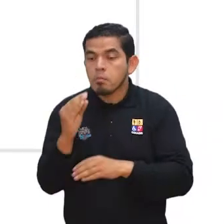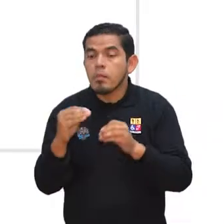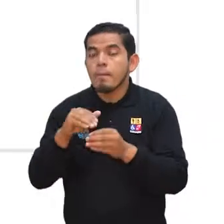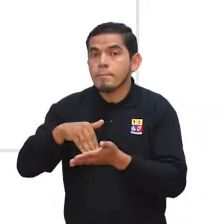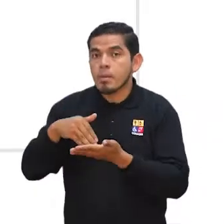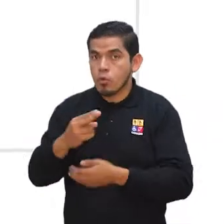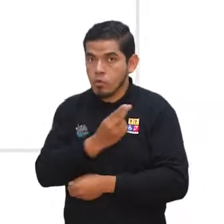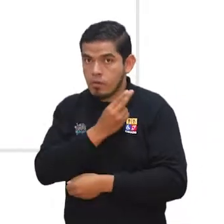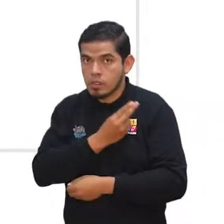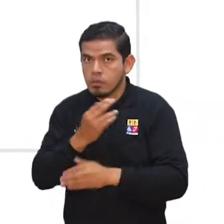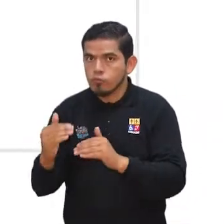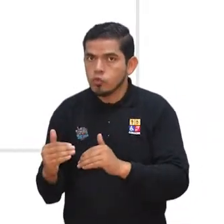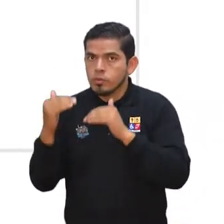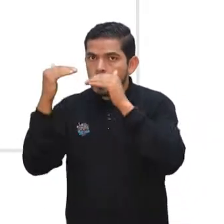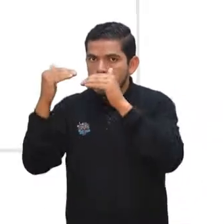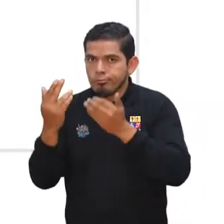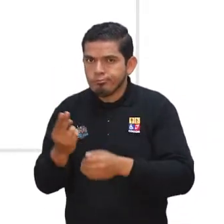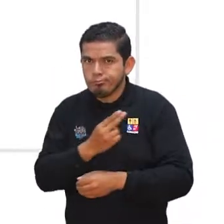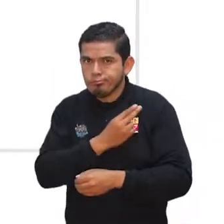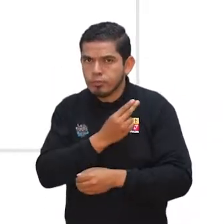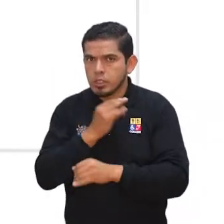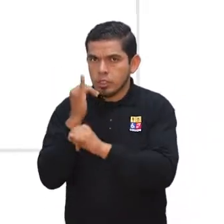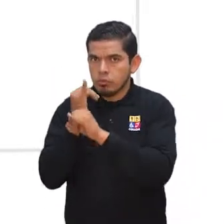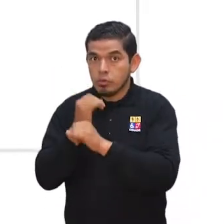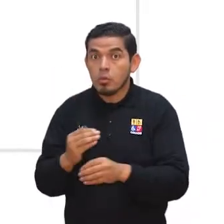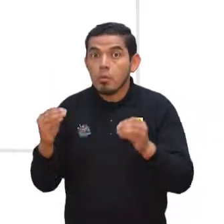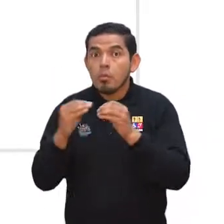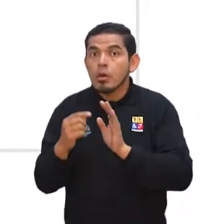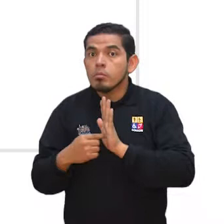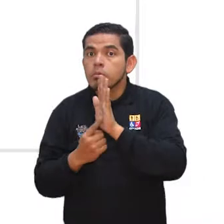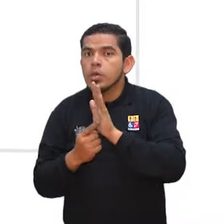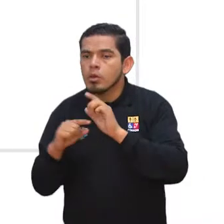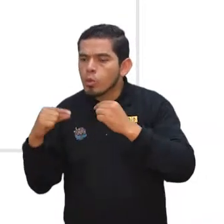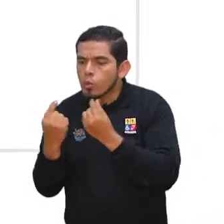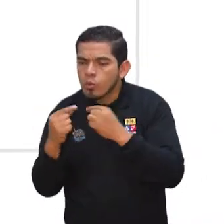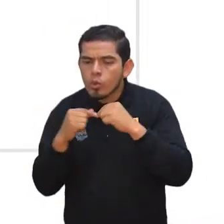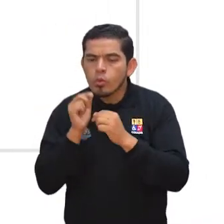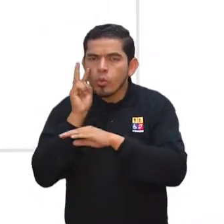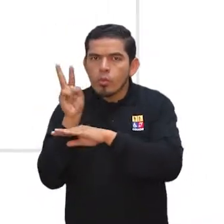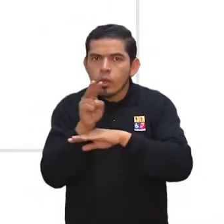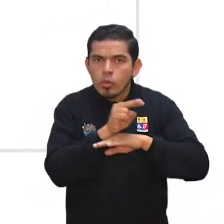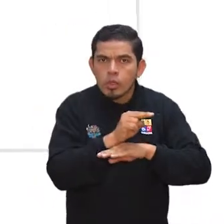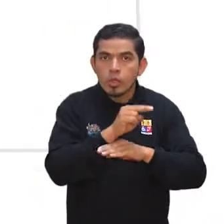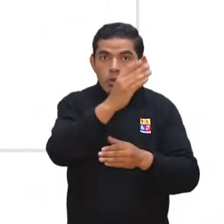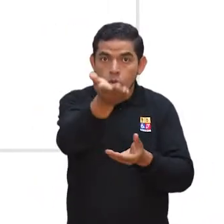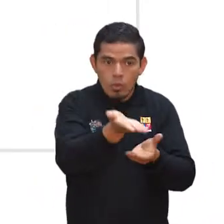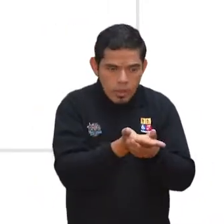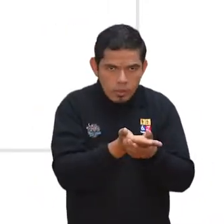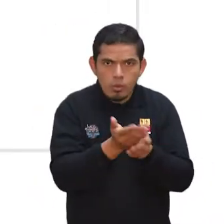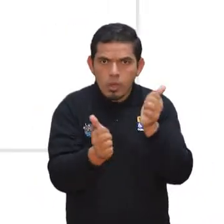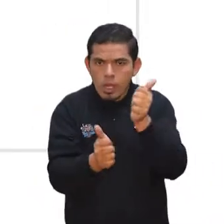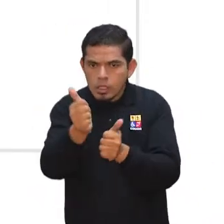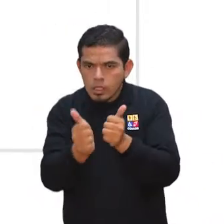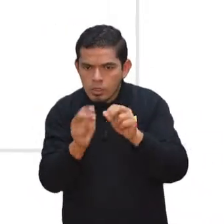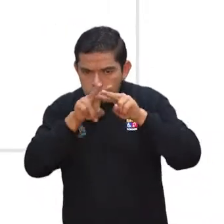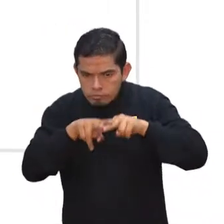universidades, escuelas politécnicas, a conformar veedurías para vigilar y acompañar en las fases de recepción de postulaciones,